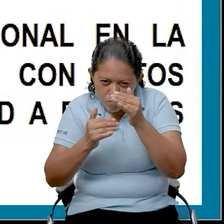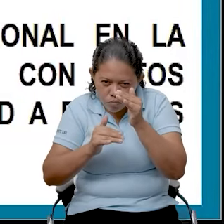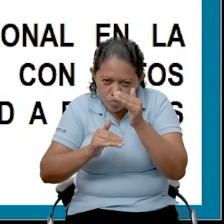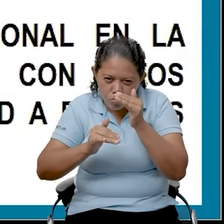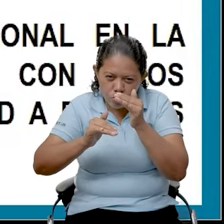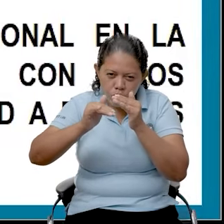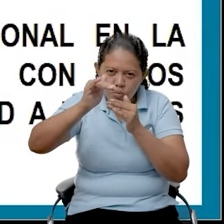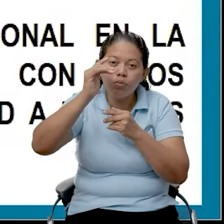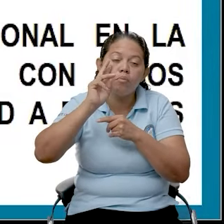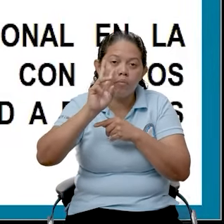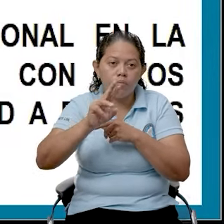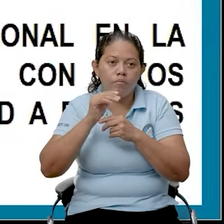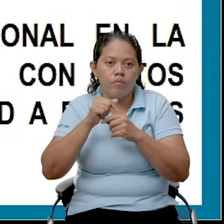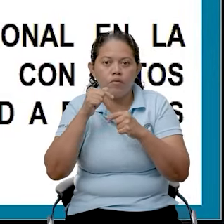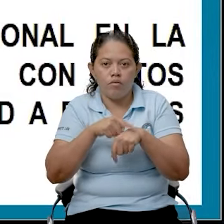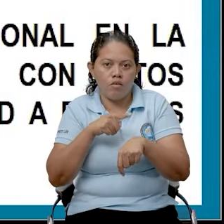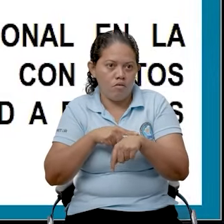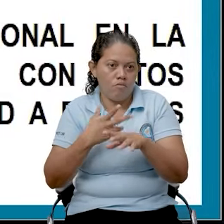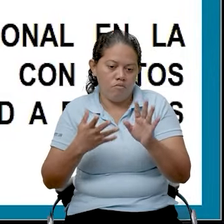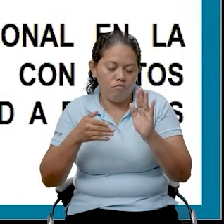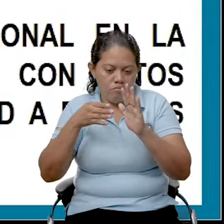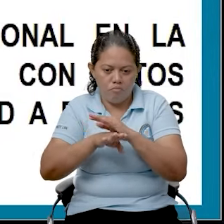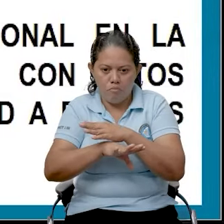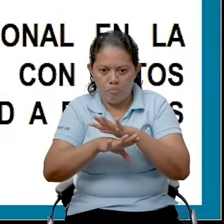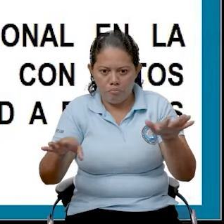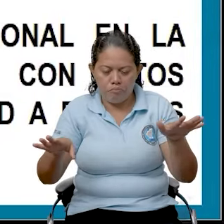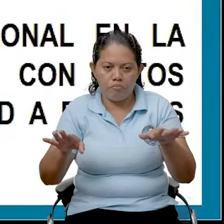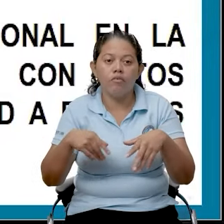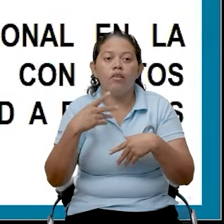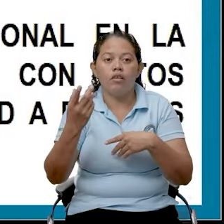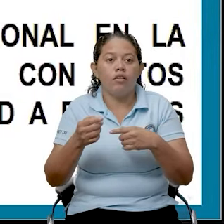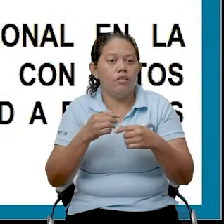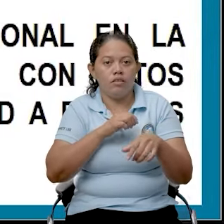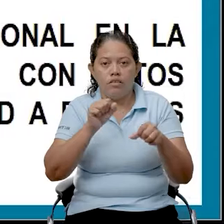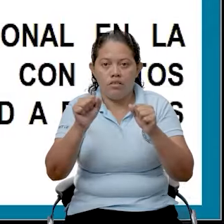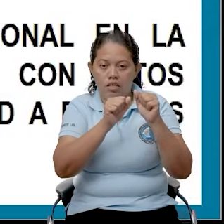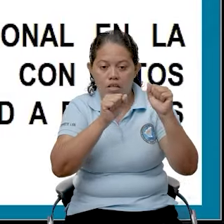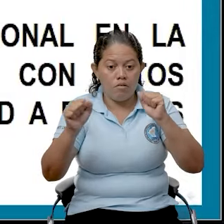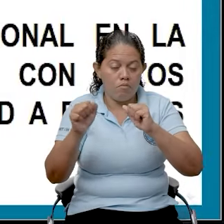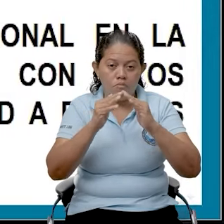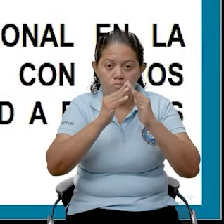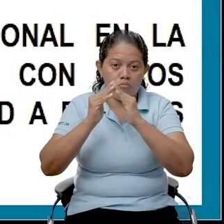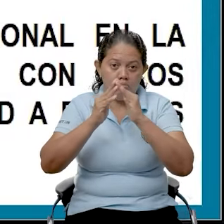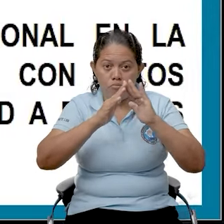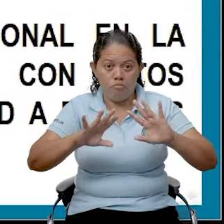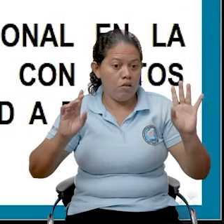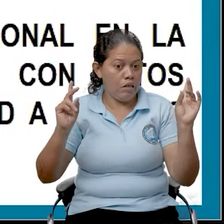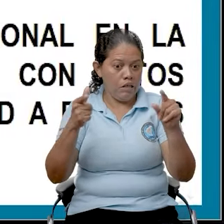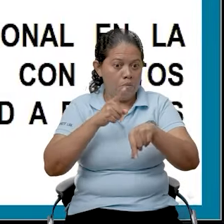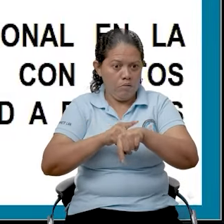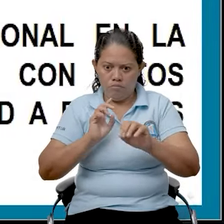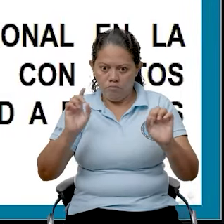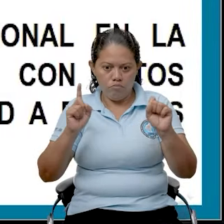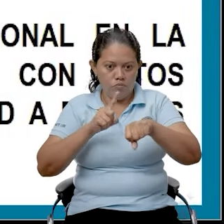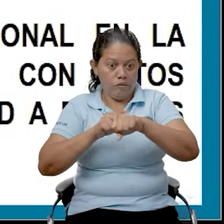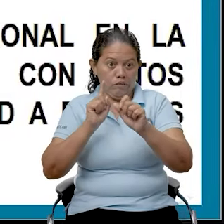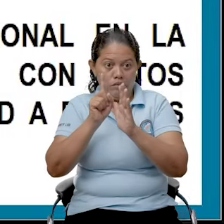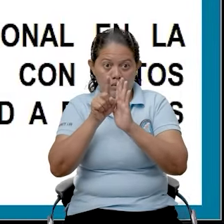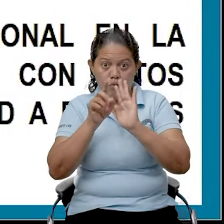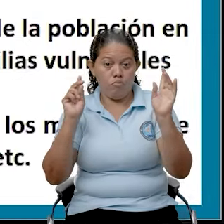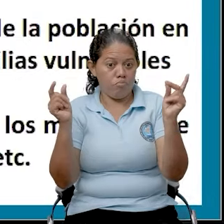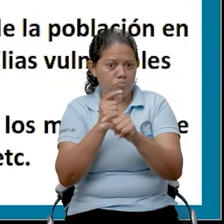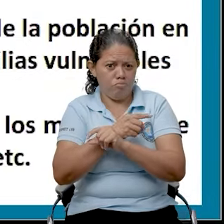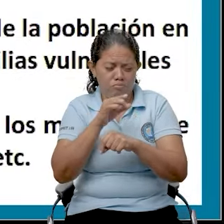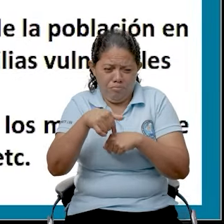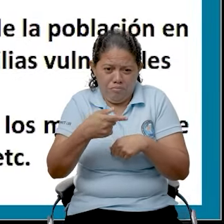desarrollando, hasta que crece y hasta que muere. El terremoto no, el terremoto ocurre de forma imprevista en segundos.